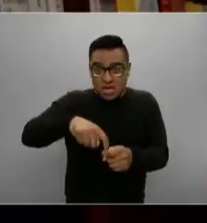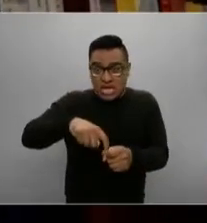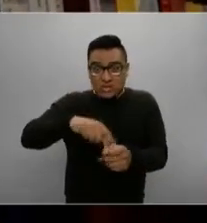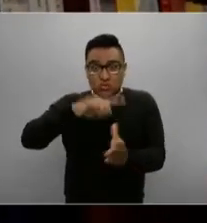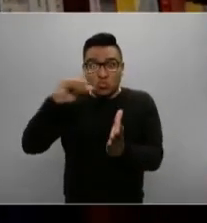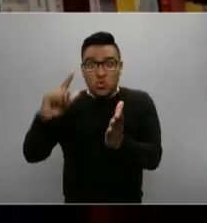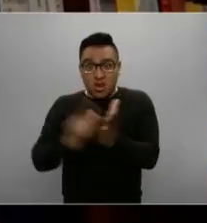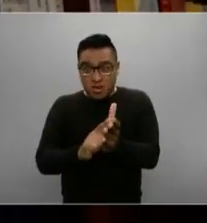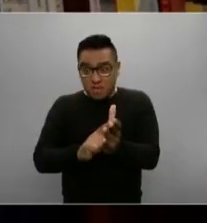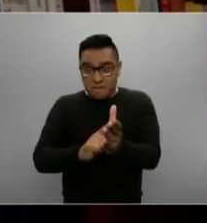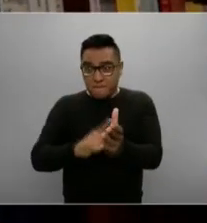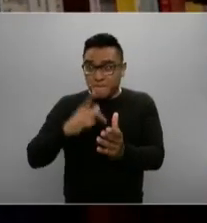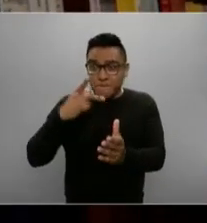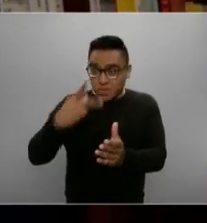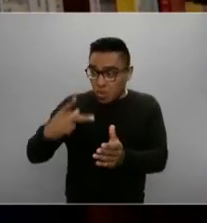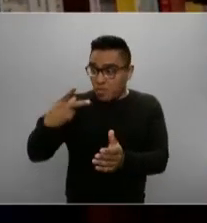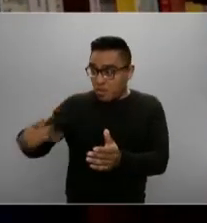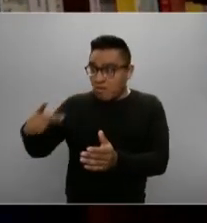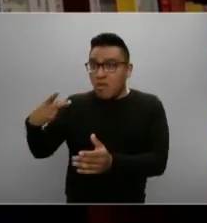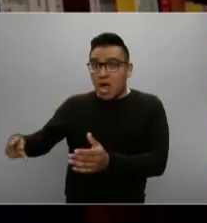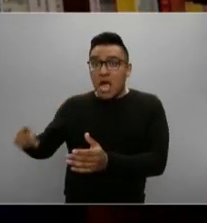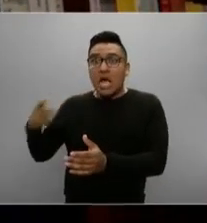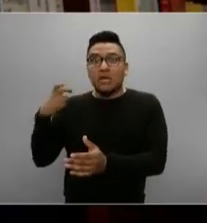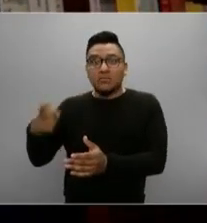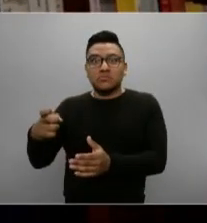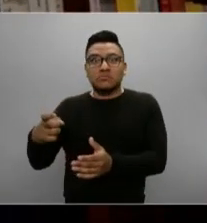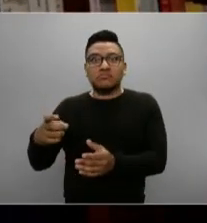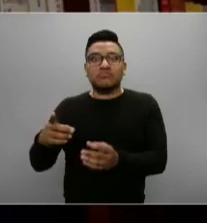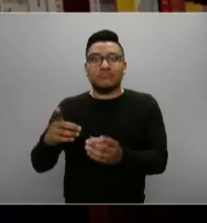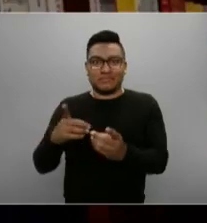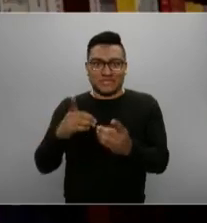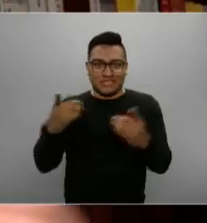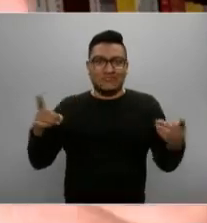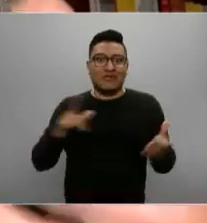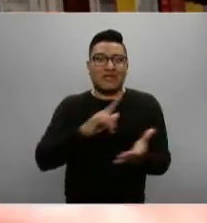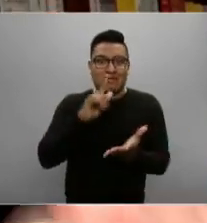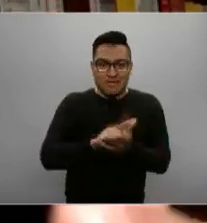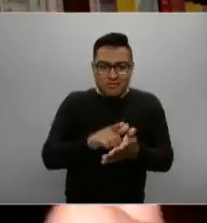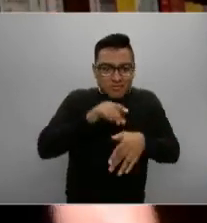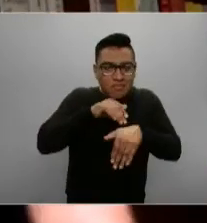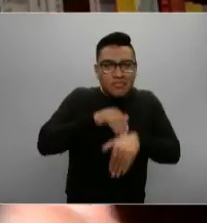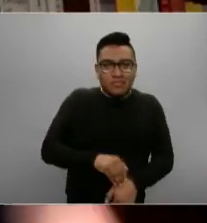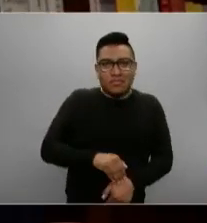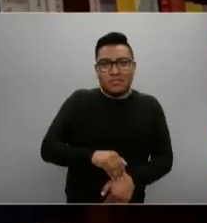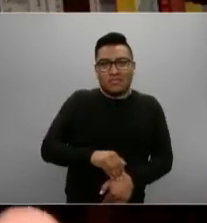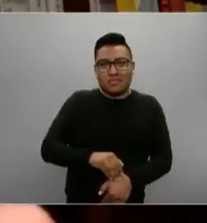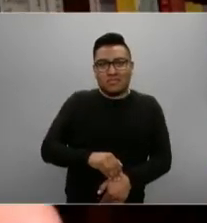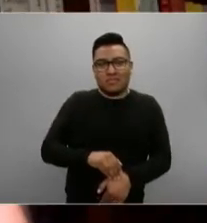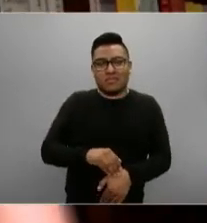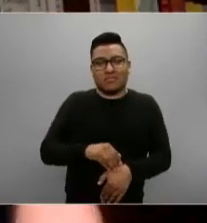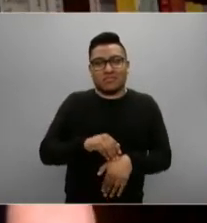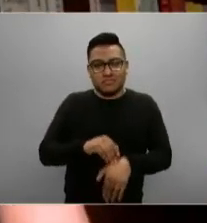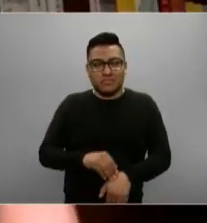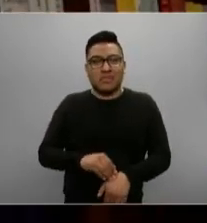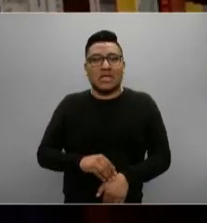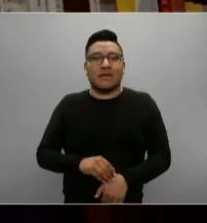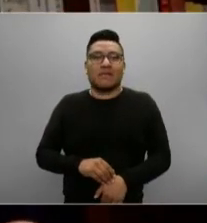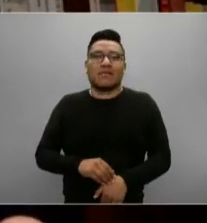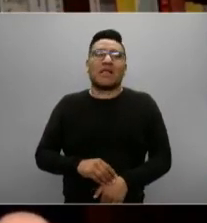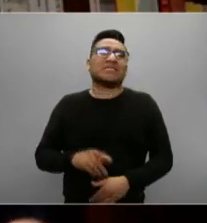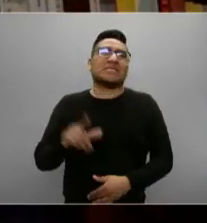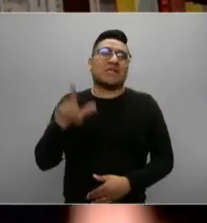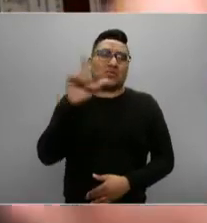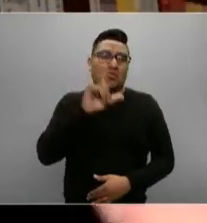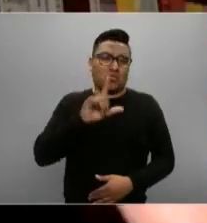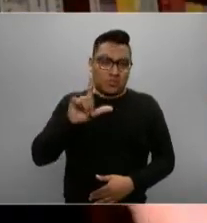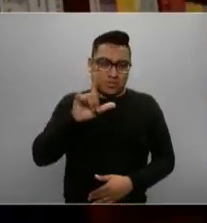jurídico hágalo conducente para evitar que esto ocurra. Ahora, si se adopta el lunes por la